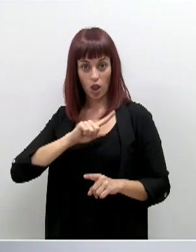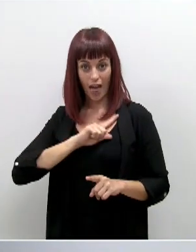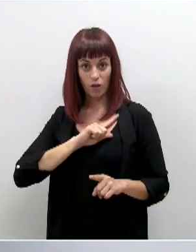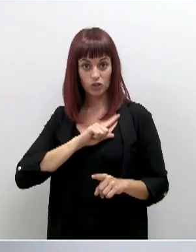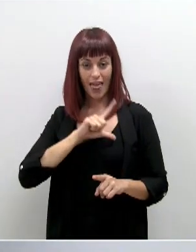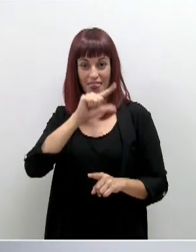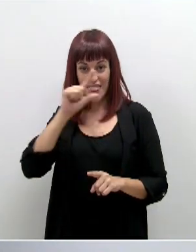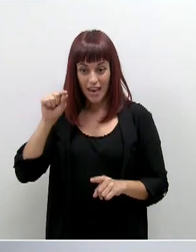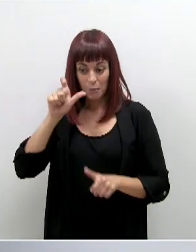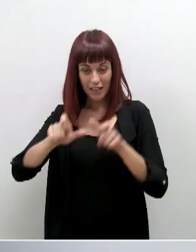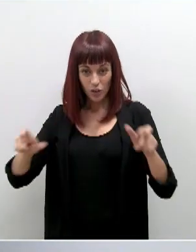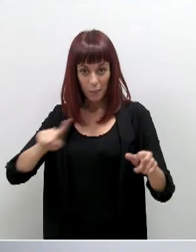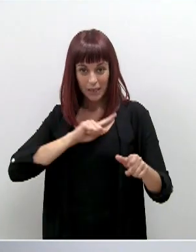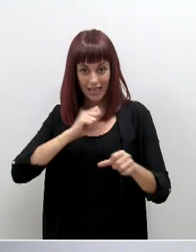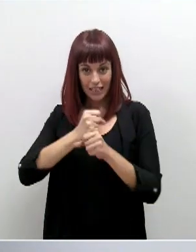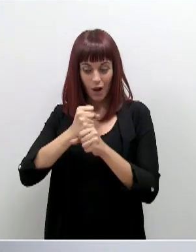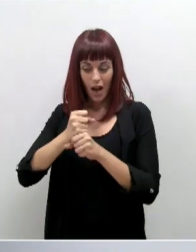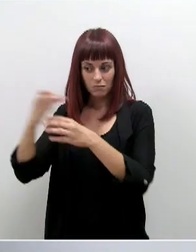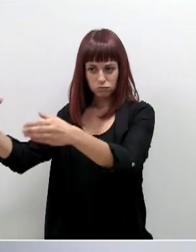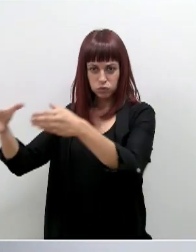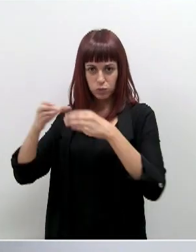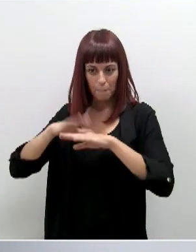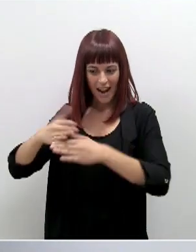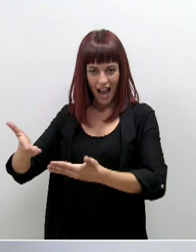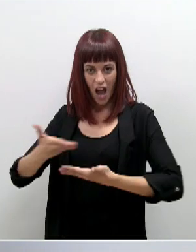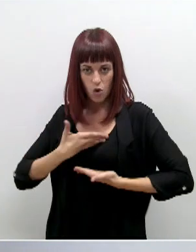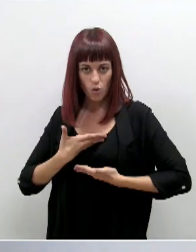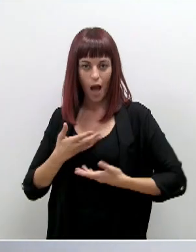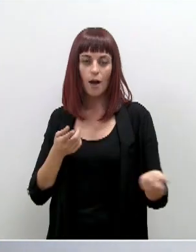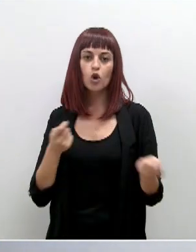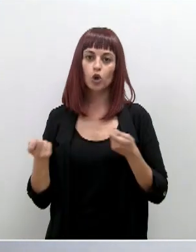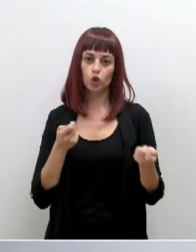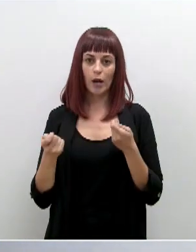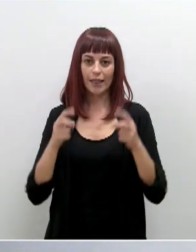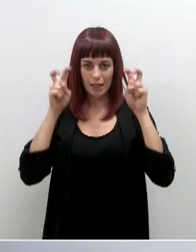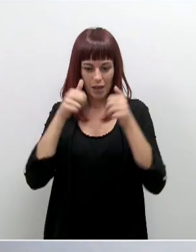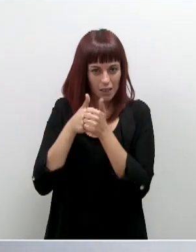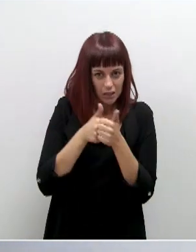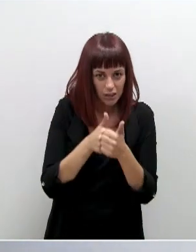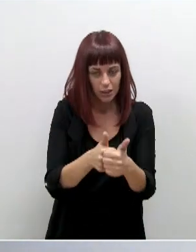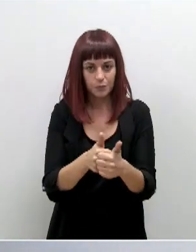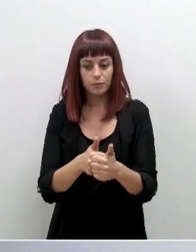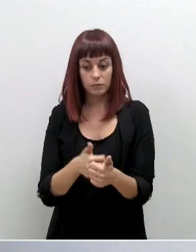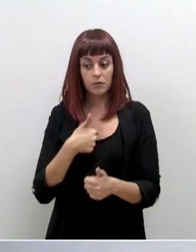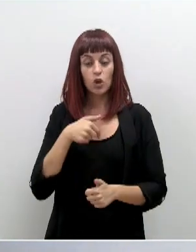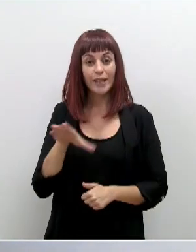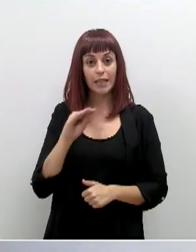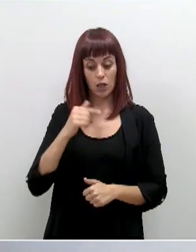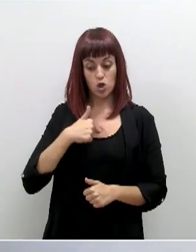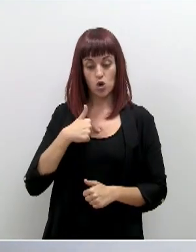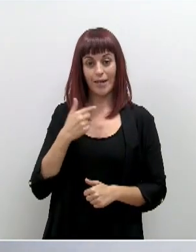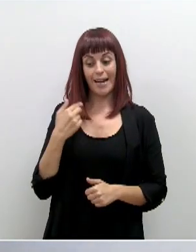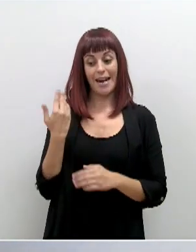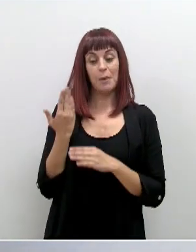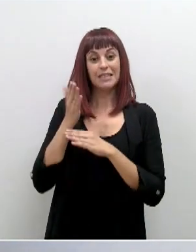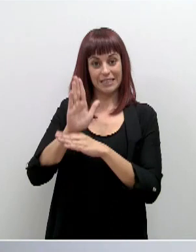100 efectivos, 100 militares a la región de Murcia para que nos ayuden a efectuar las labores de rastreo. Y yo entendí que como representante de la región